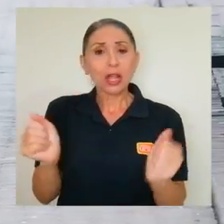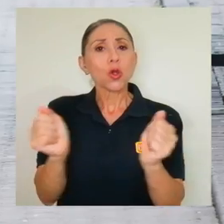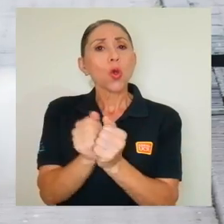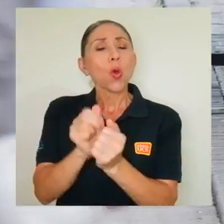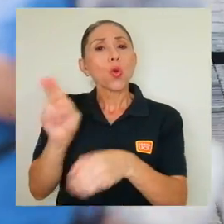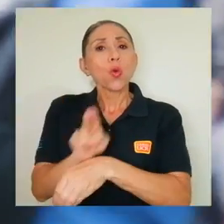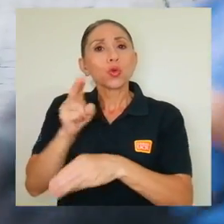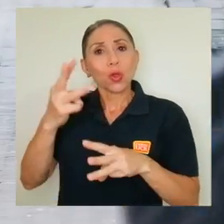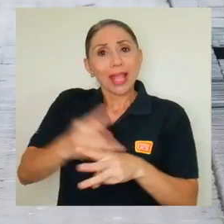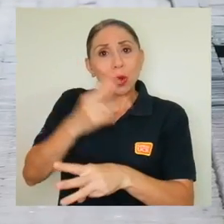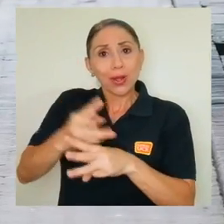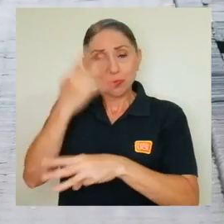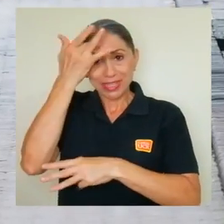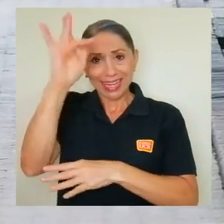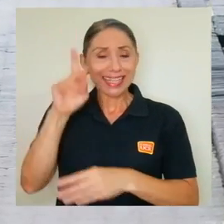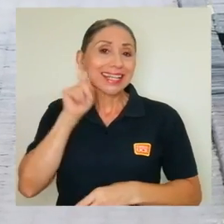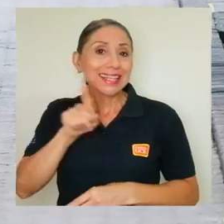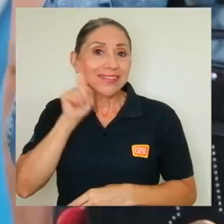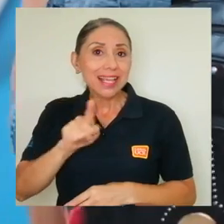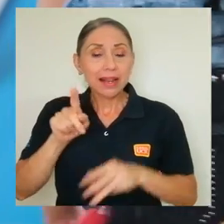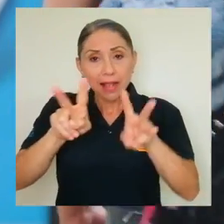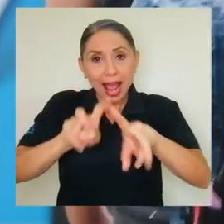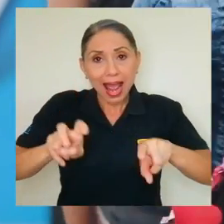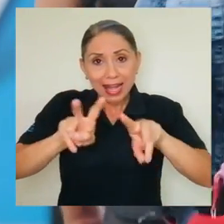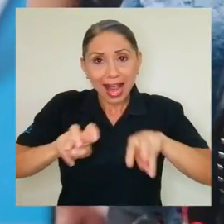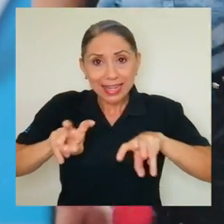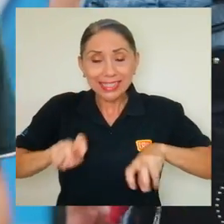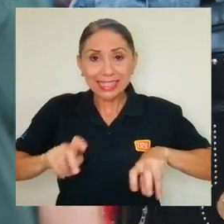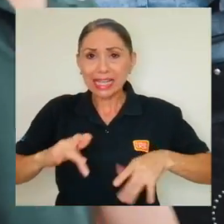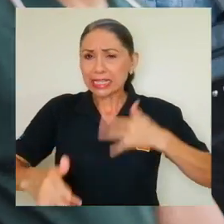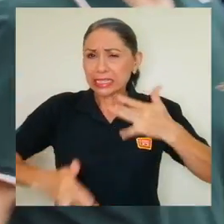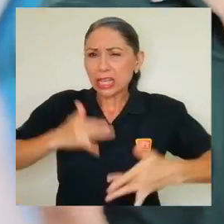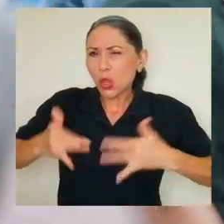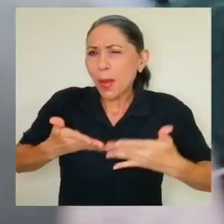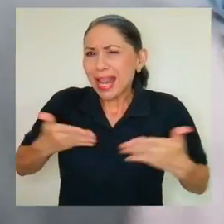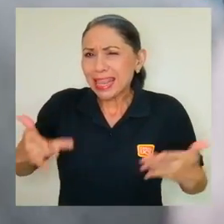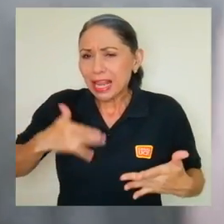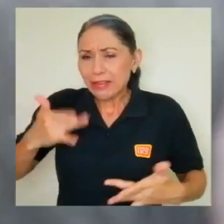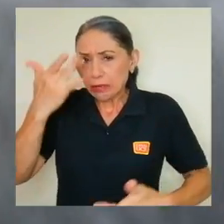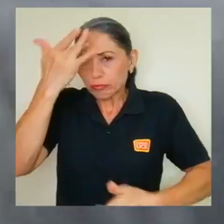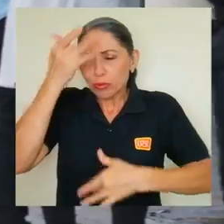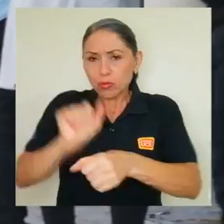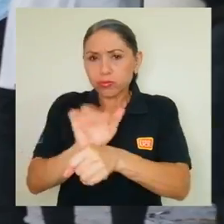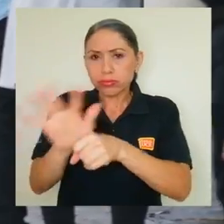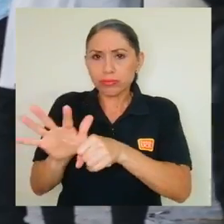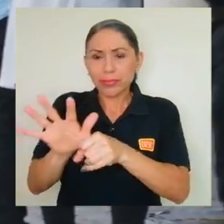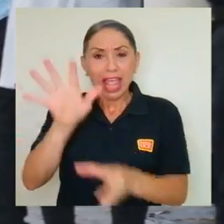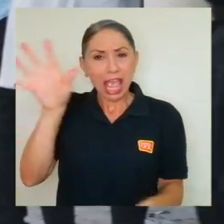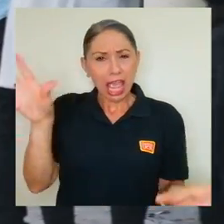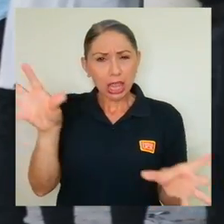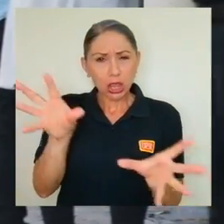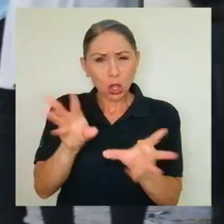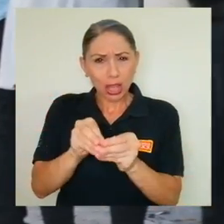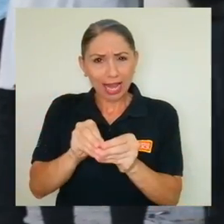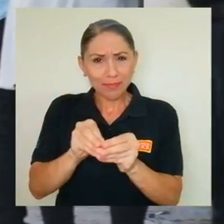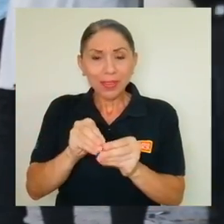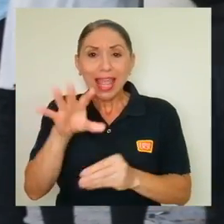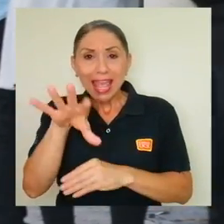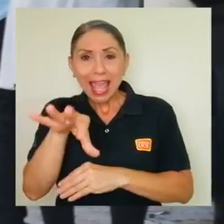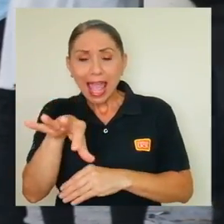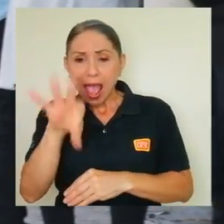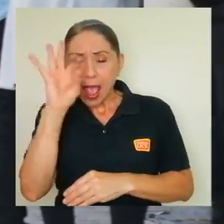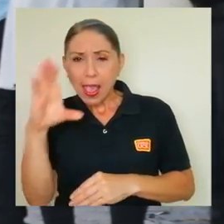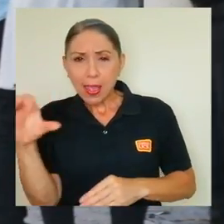mediante el uso de algoritmos de inteligencia artificial para el análisis de sintomatología del COVID-19. En total, los investigadores